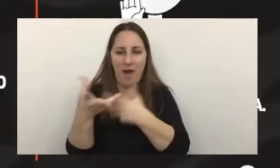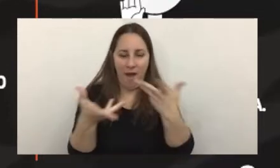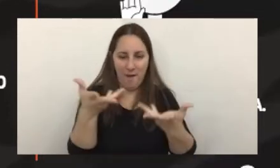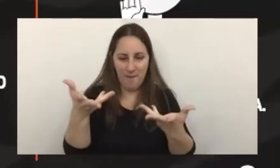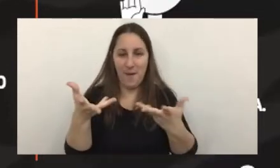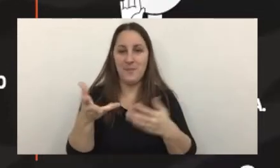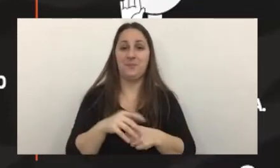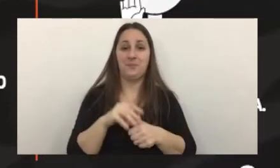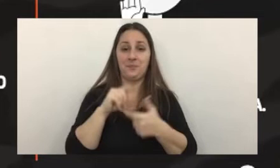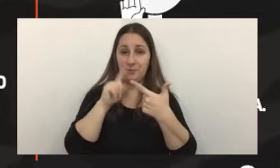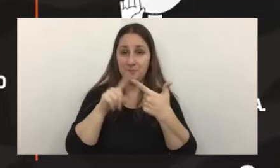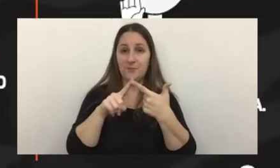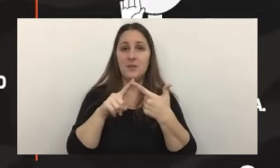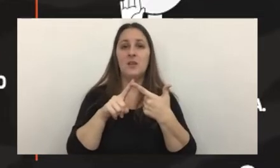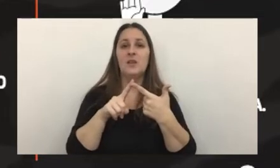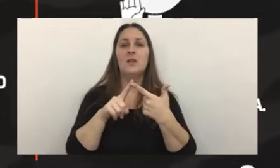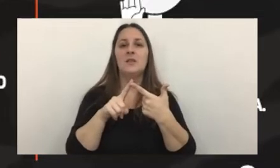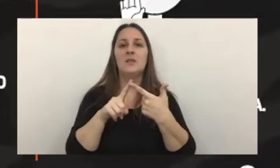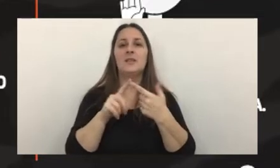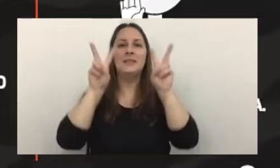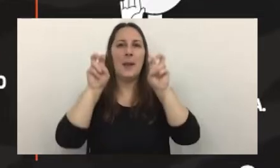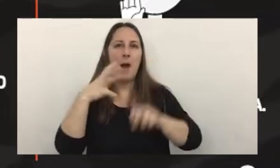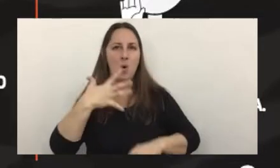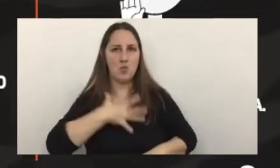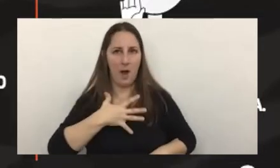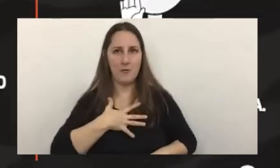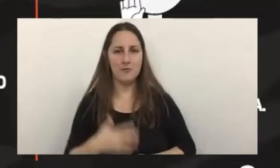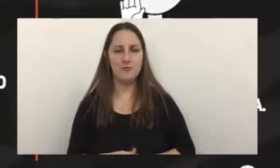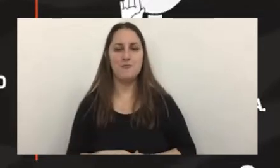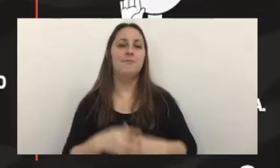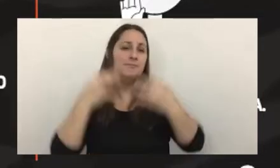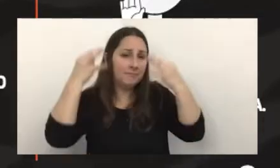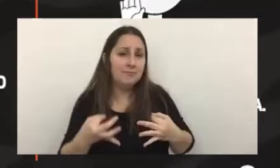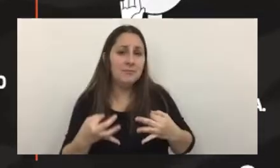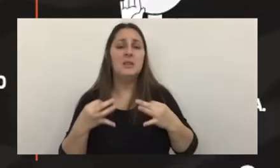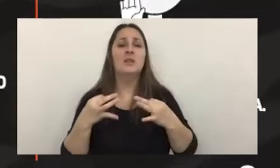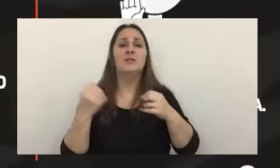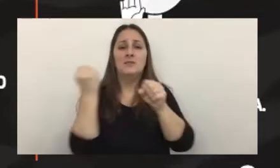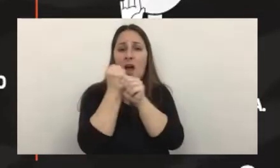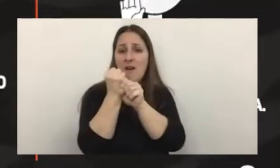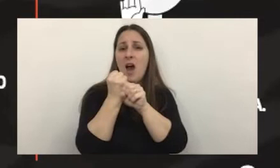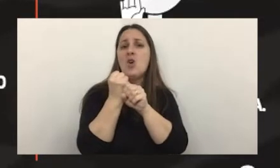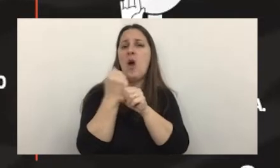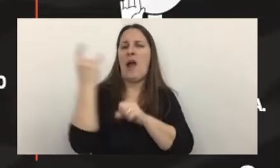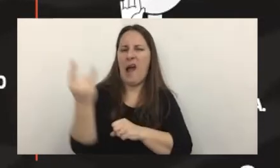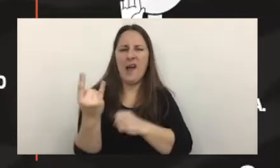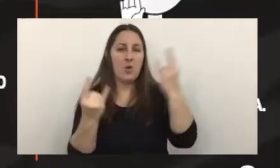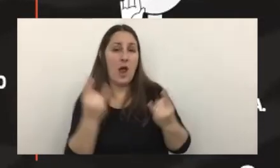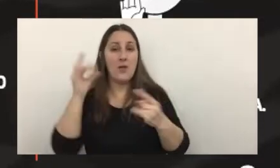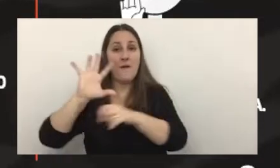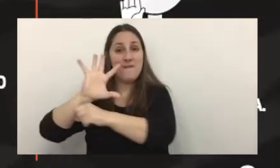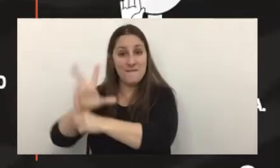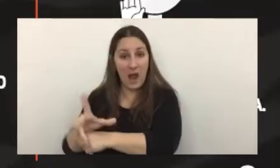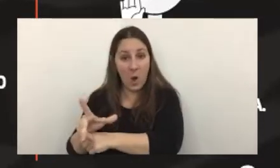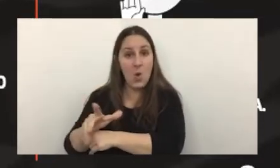lo segundo lo que llamamos el factor humano definitivamente la articulación de muchos engaños y fraudes